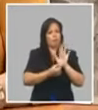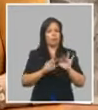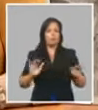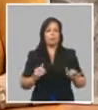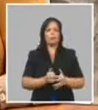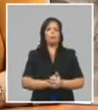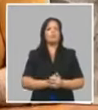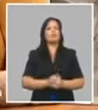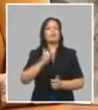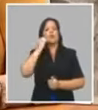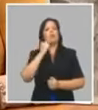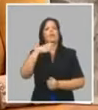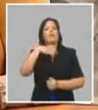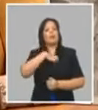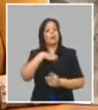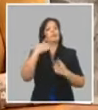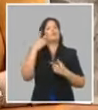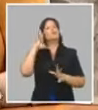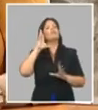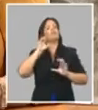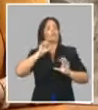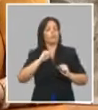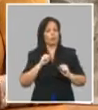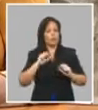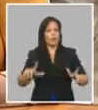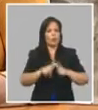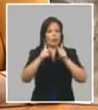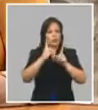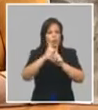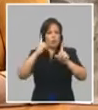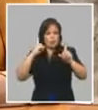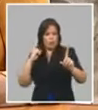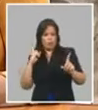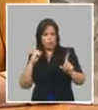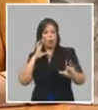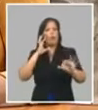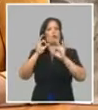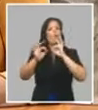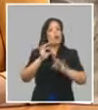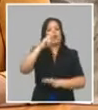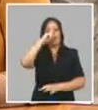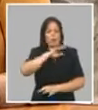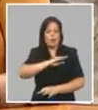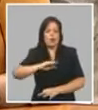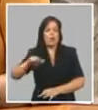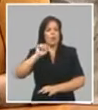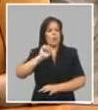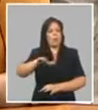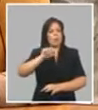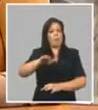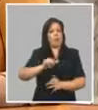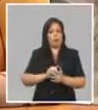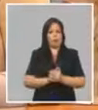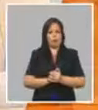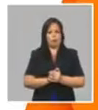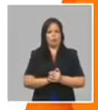También tenemos que lograr mantener el distanciamiento, sobre todo cuidar a nuestros niños en los parques de diversión. Para las piscinas